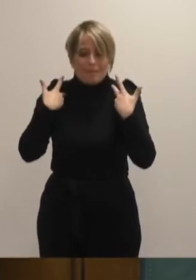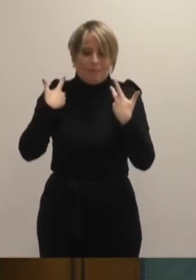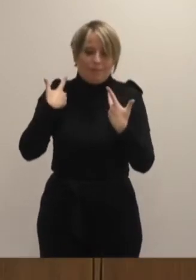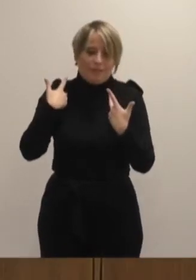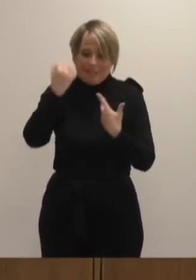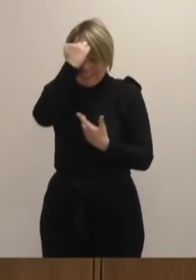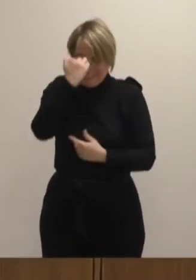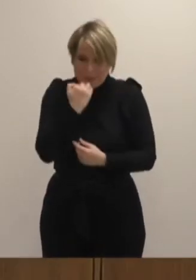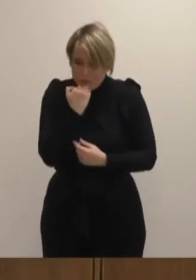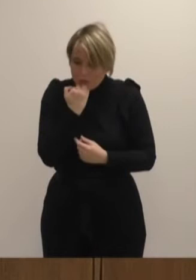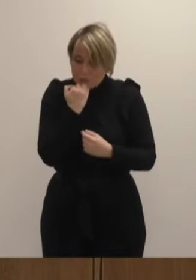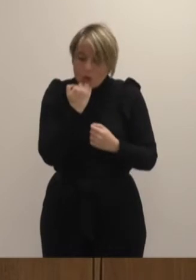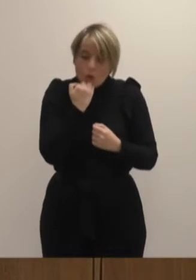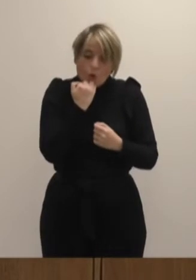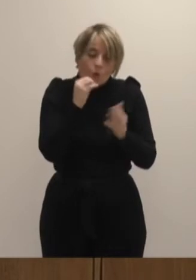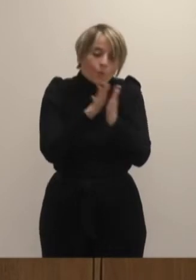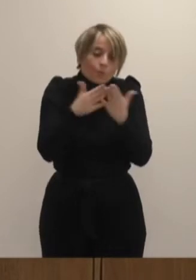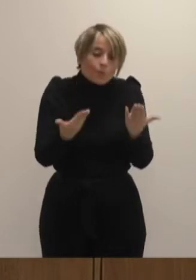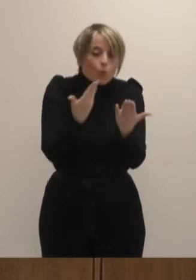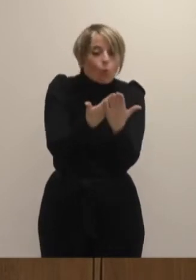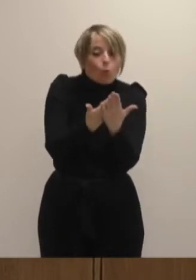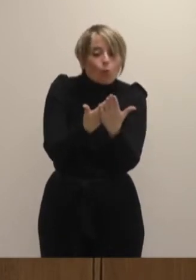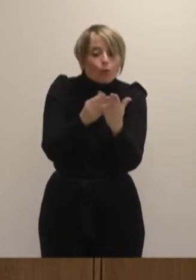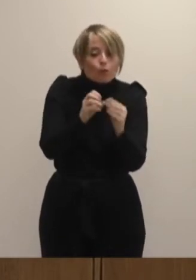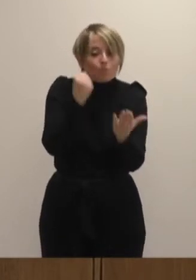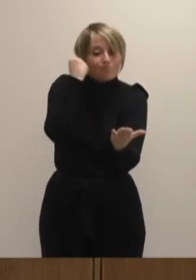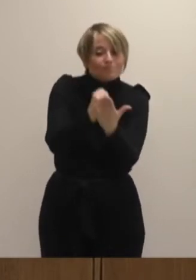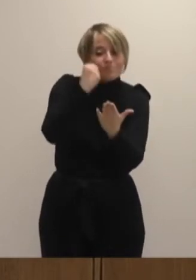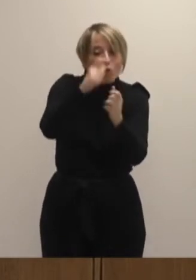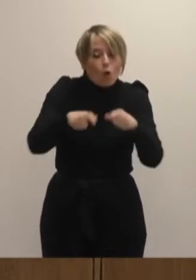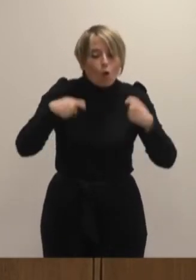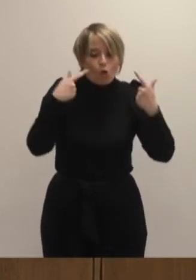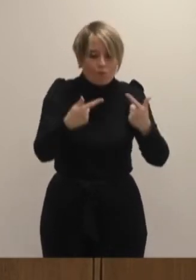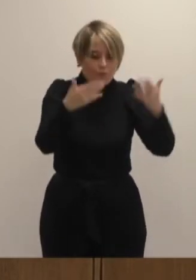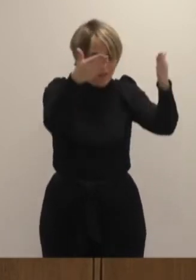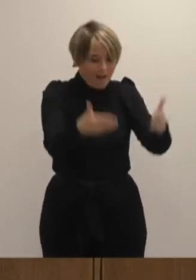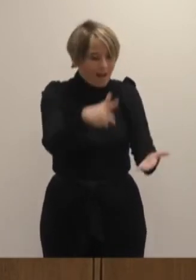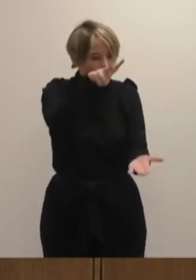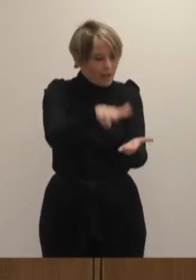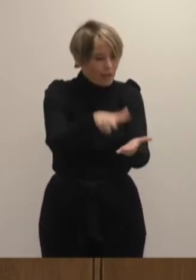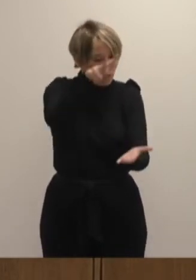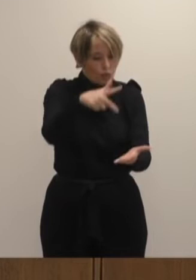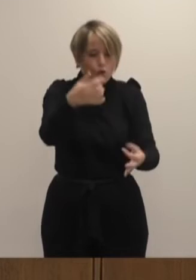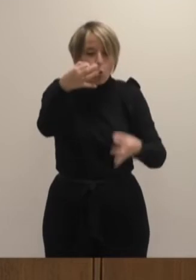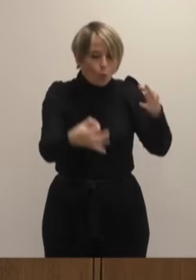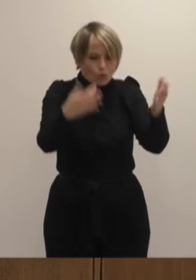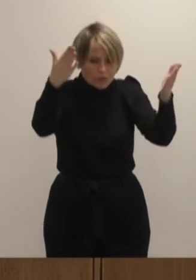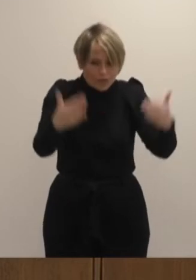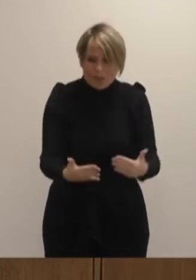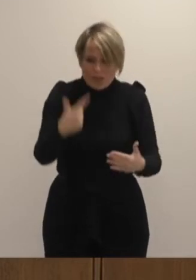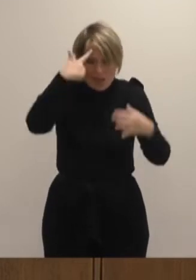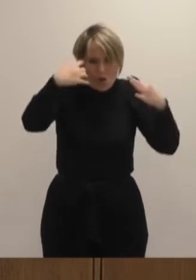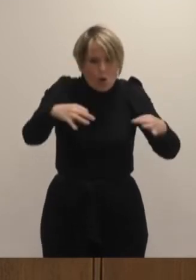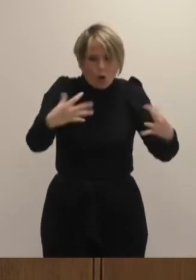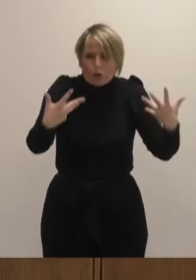Cada cuaderno lleva anexa una acreditación oficial del Gobierno vasco en la que se reconoce expresamente la injusticia y el sinsentido del